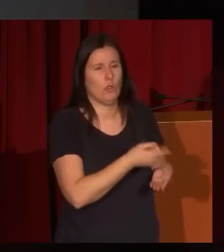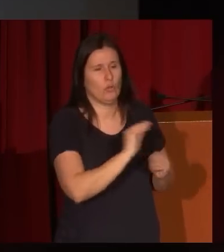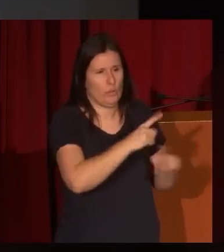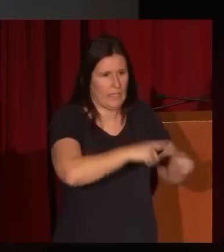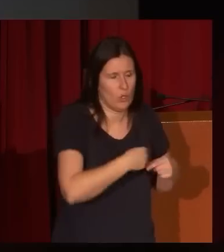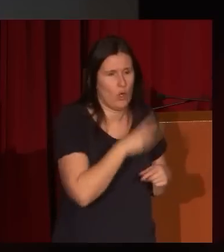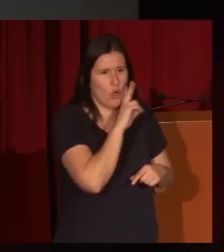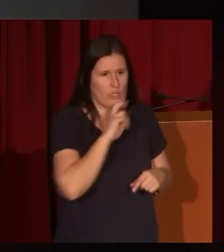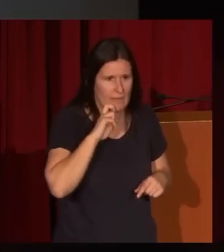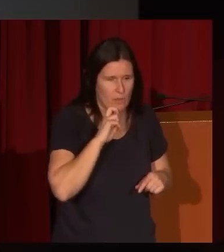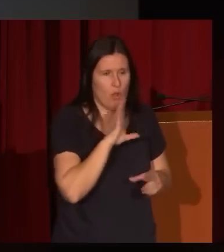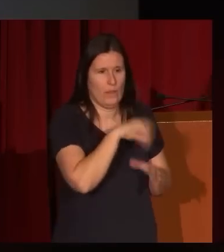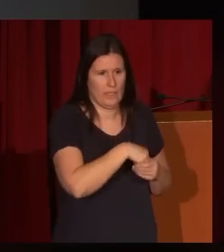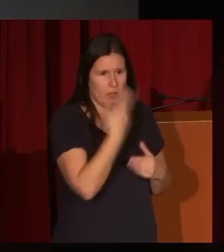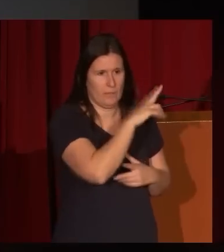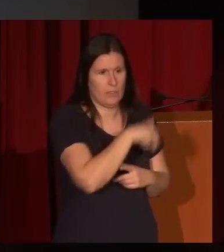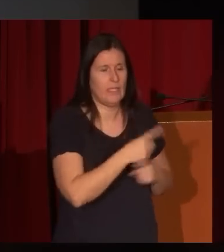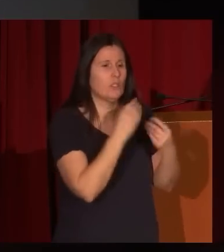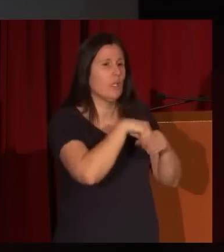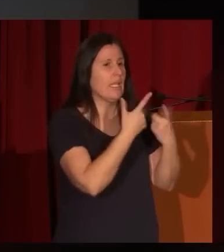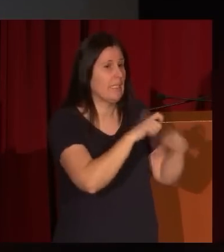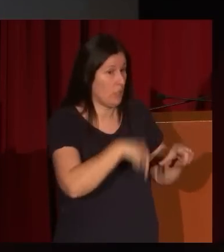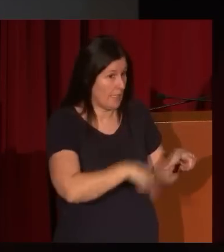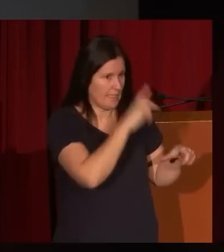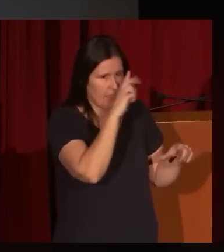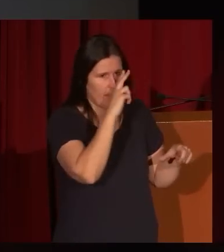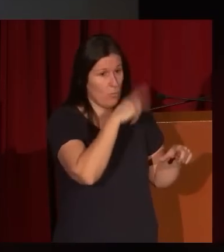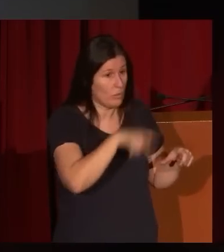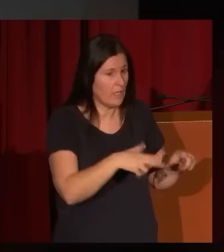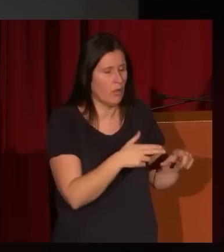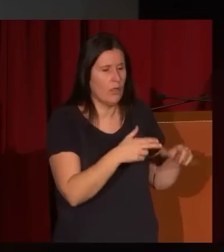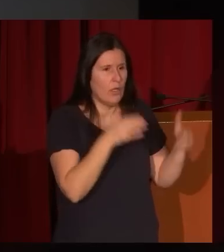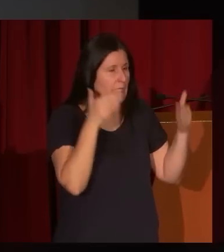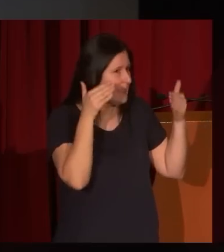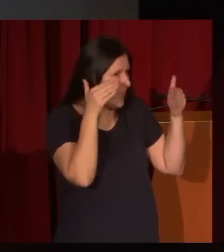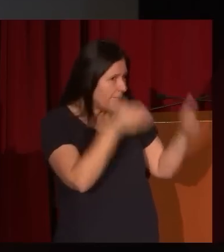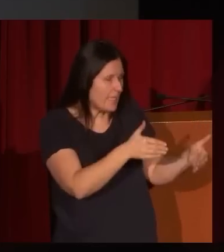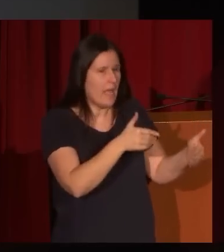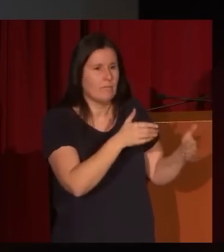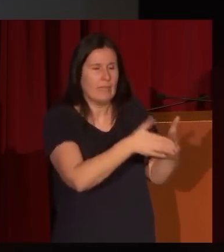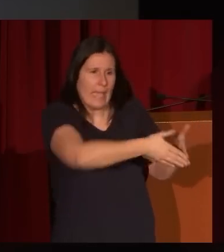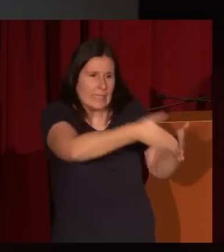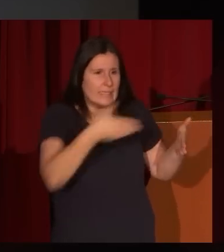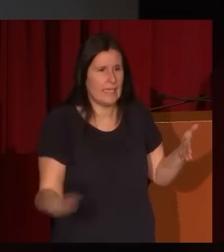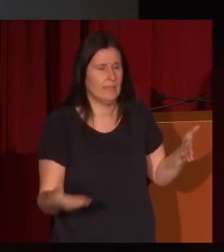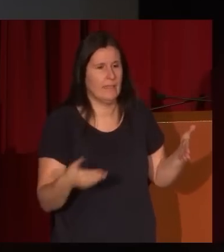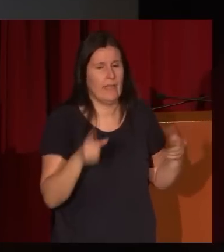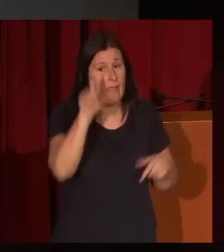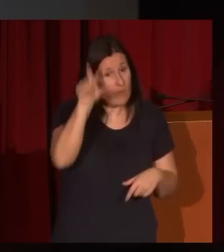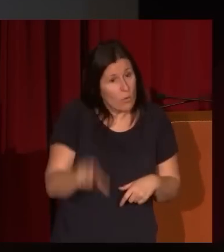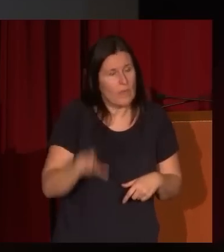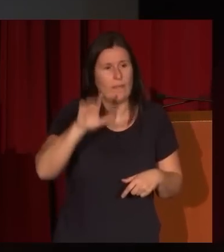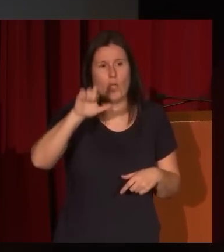director y conservador de la sección del siglo XIX del Museo del Prado, dedica, extiende la figura de Eugenio Lucas